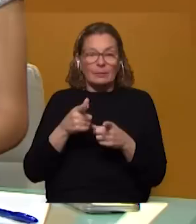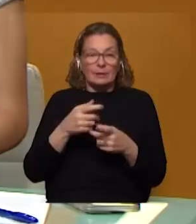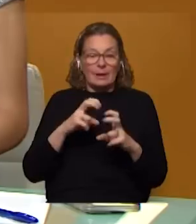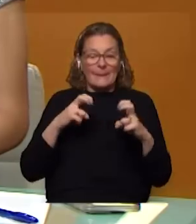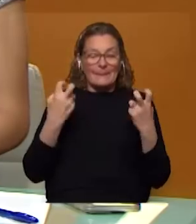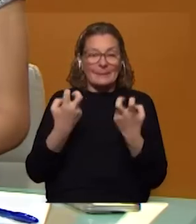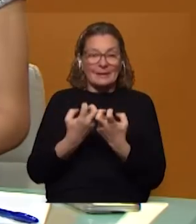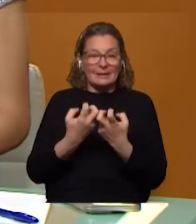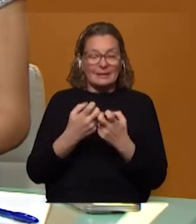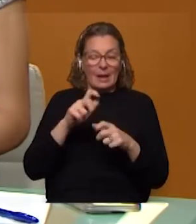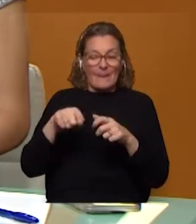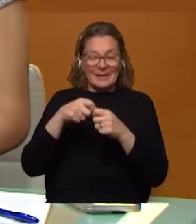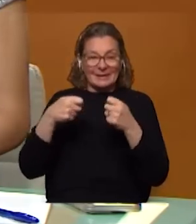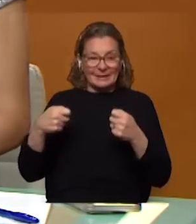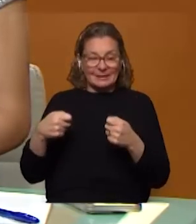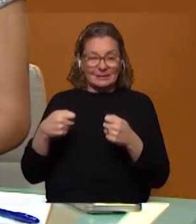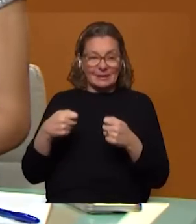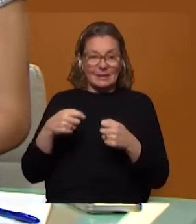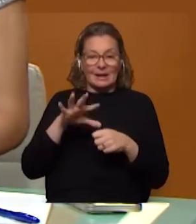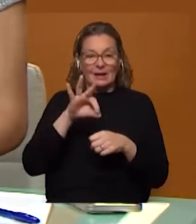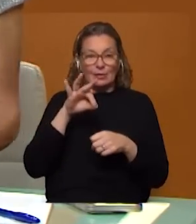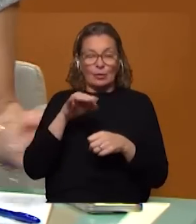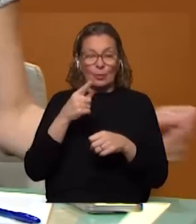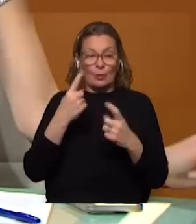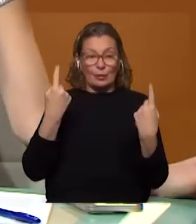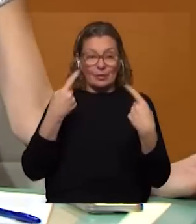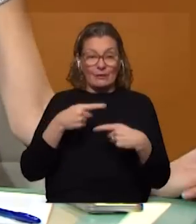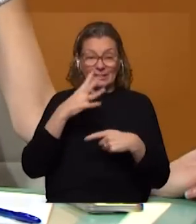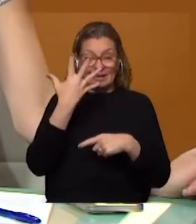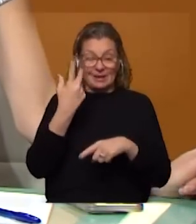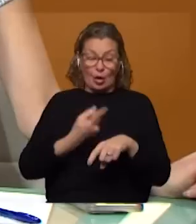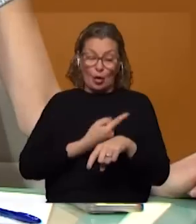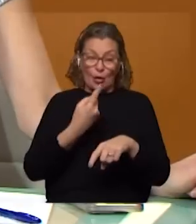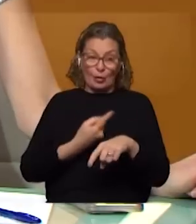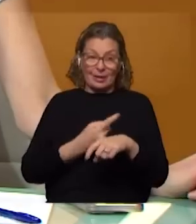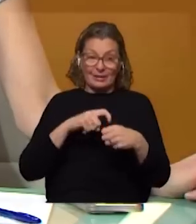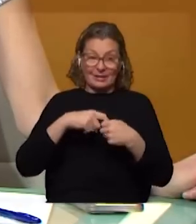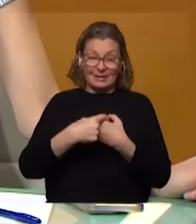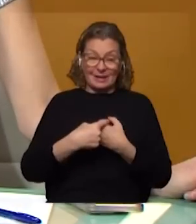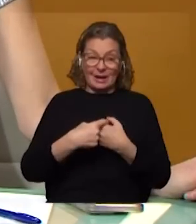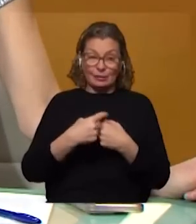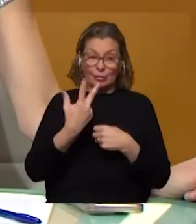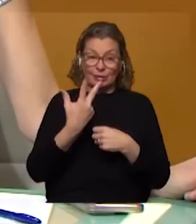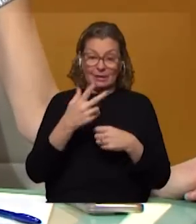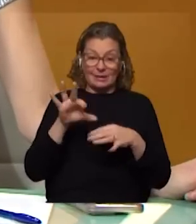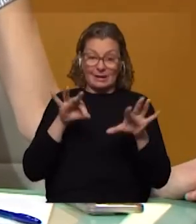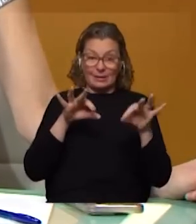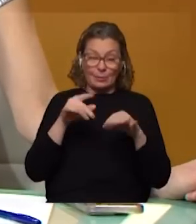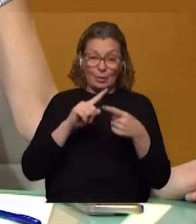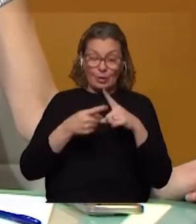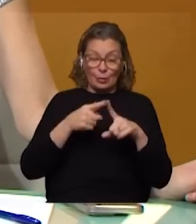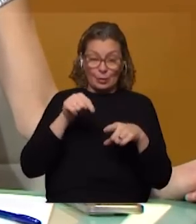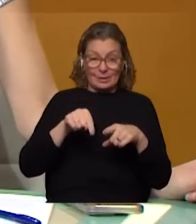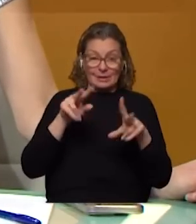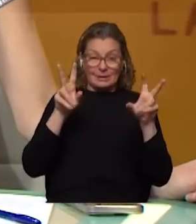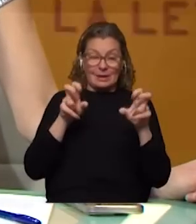representativa del PIT-CNT tomó la decisión tras un debate de cinco horas los sindicatos tenían tres opciones cuando se discutió esto